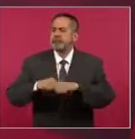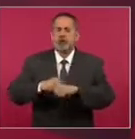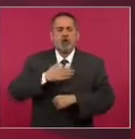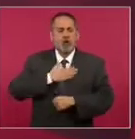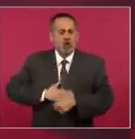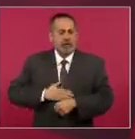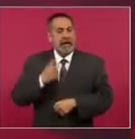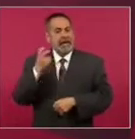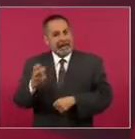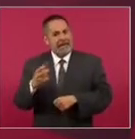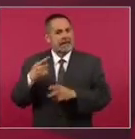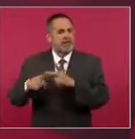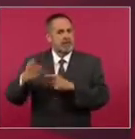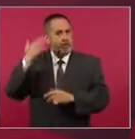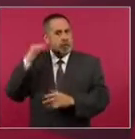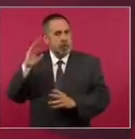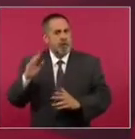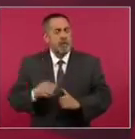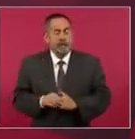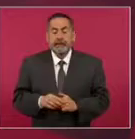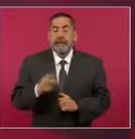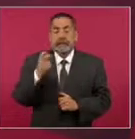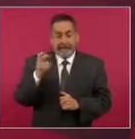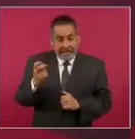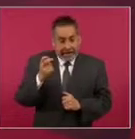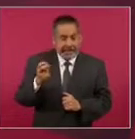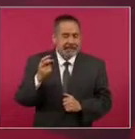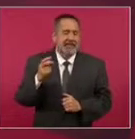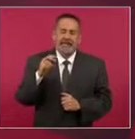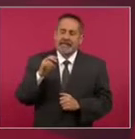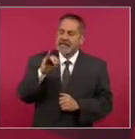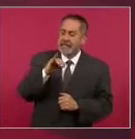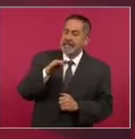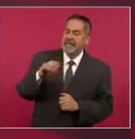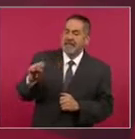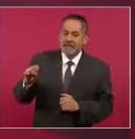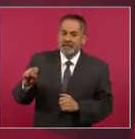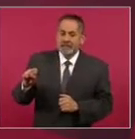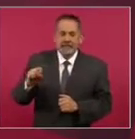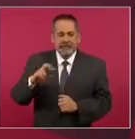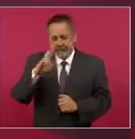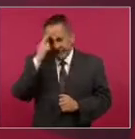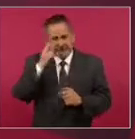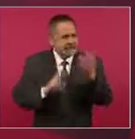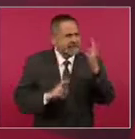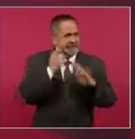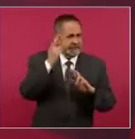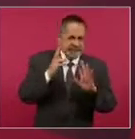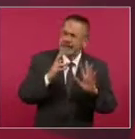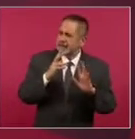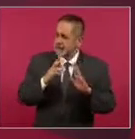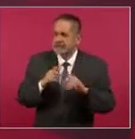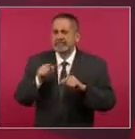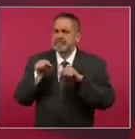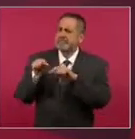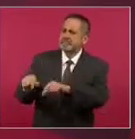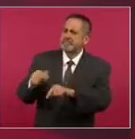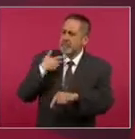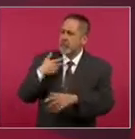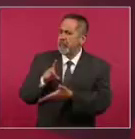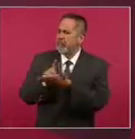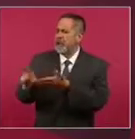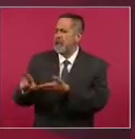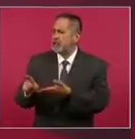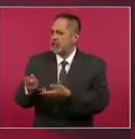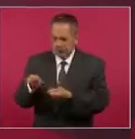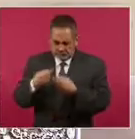solidaria. En ese proceso histórico se enmarca el IMSS, de los anhelos revolucionarios, para garantizar el derecho humano a